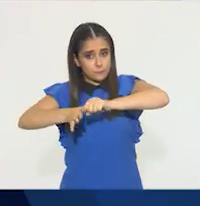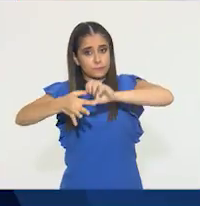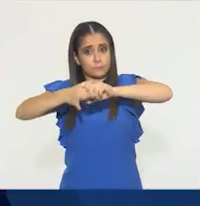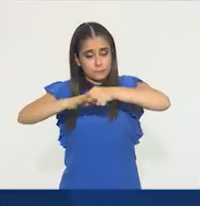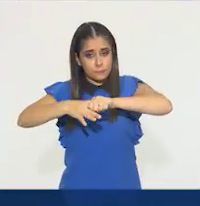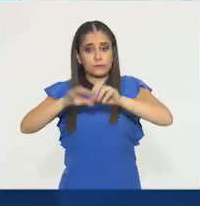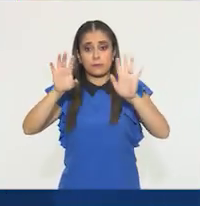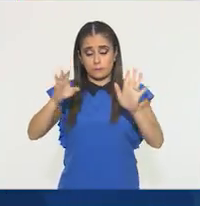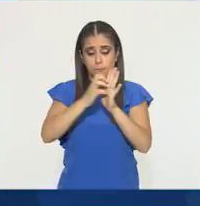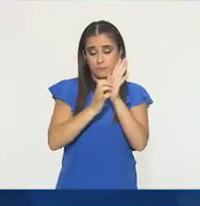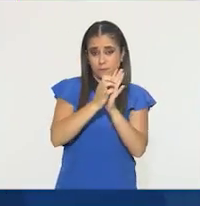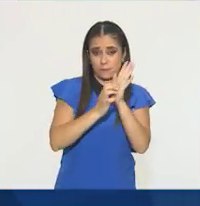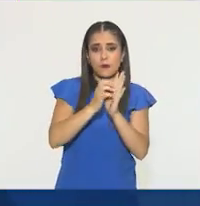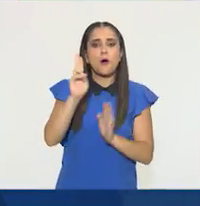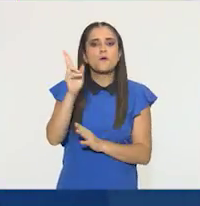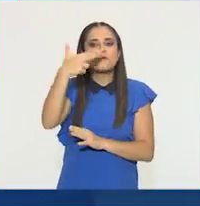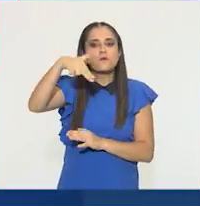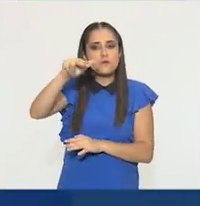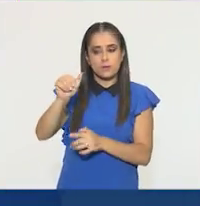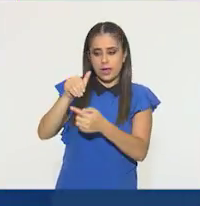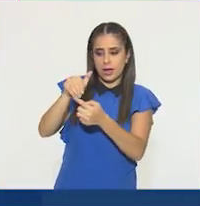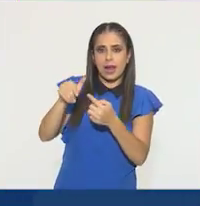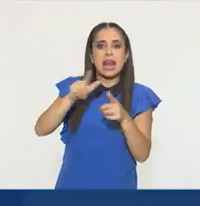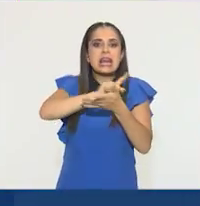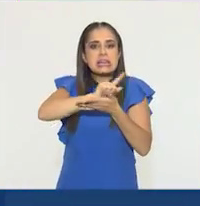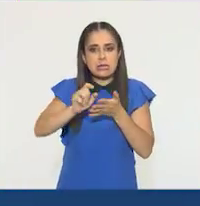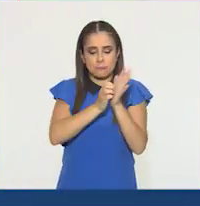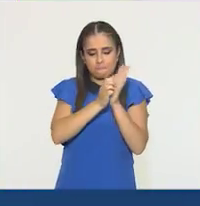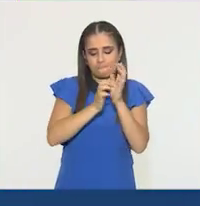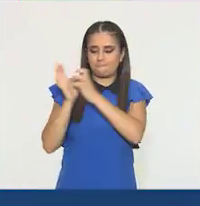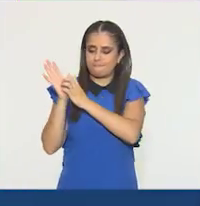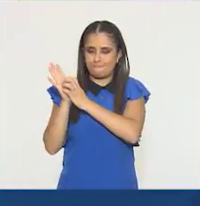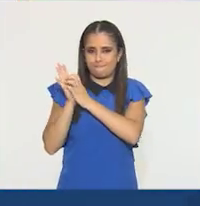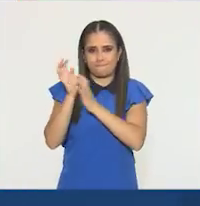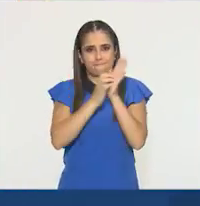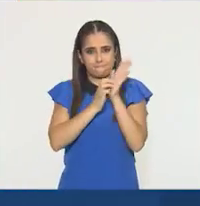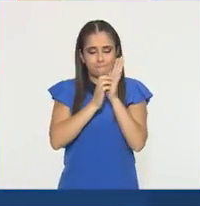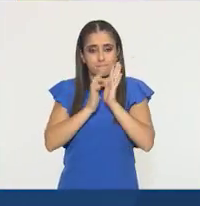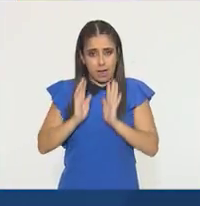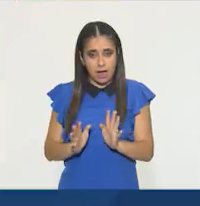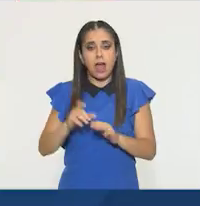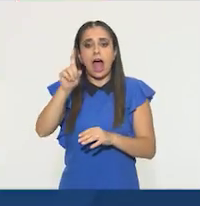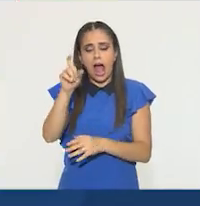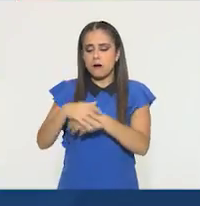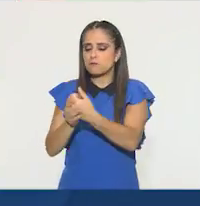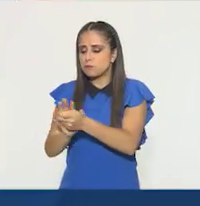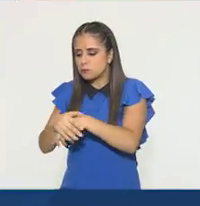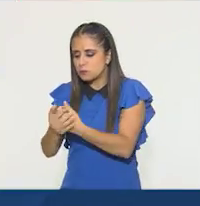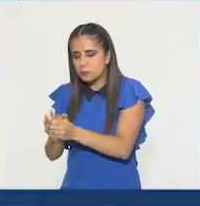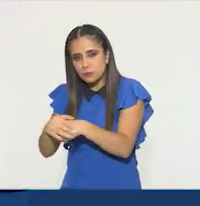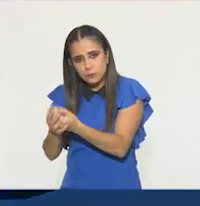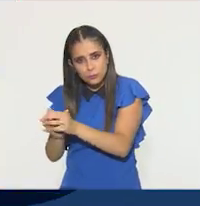haz como que rasguñas la palma de tus manos para lavar tus uñas. Enjuaga tus manos con agua.